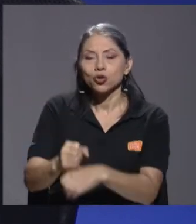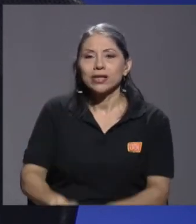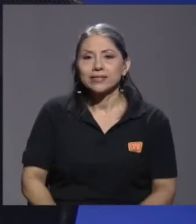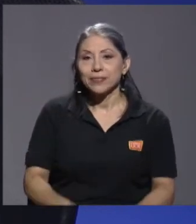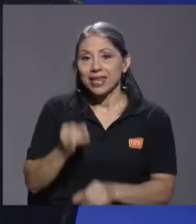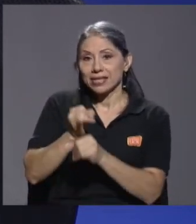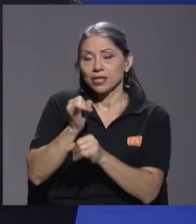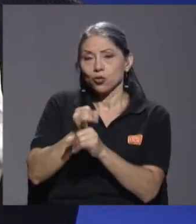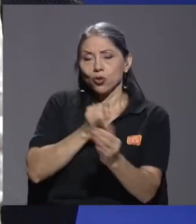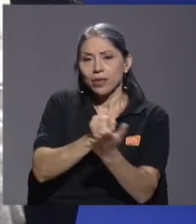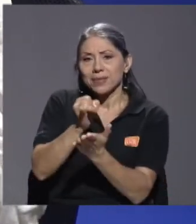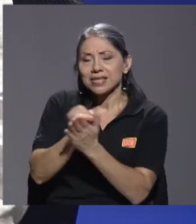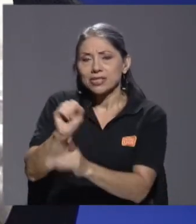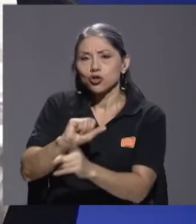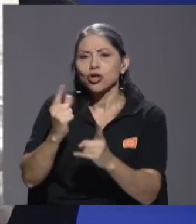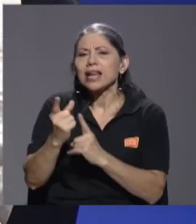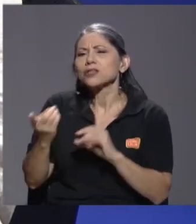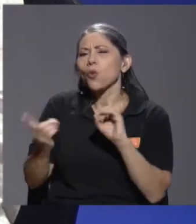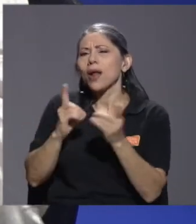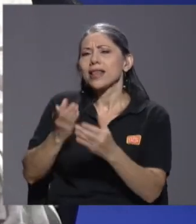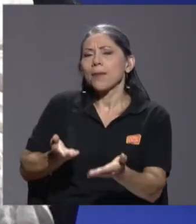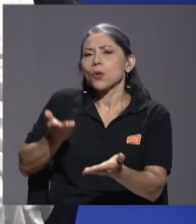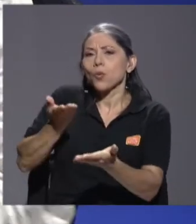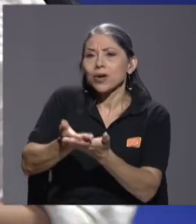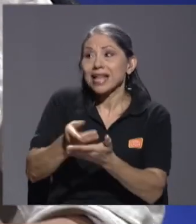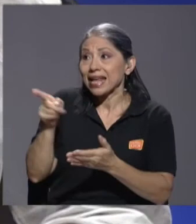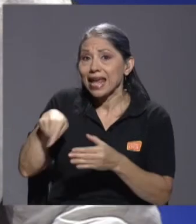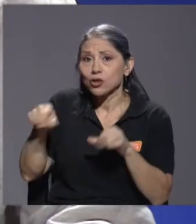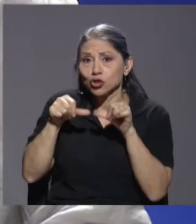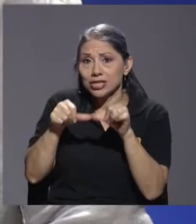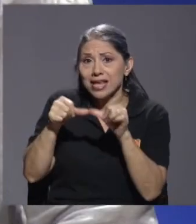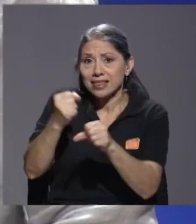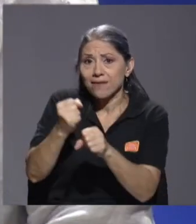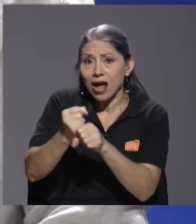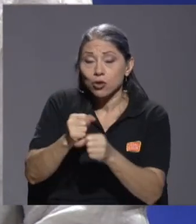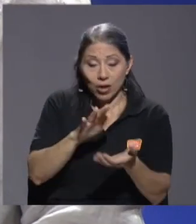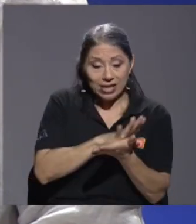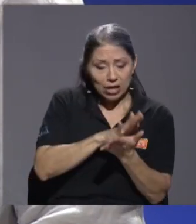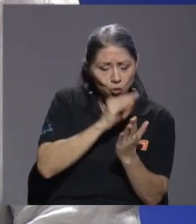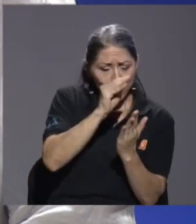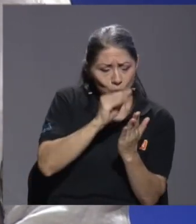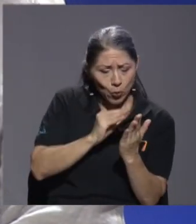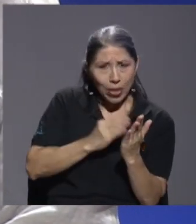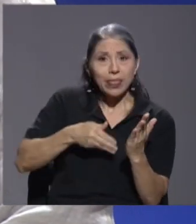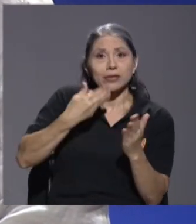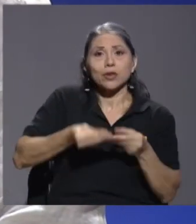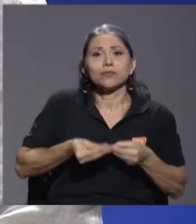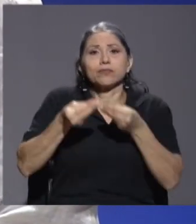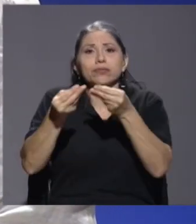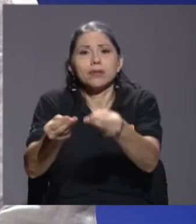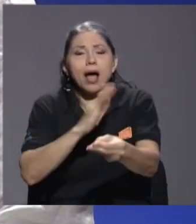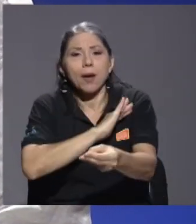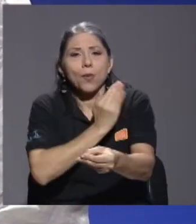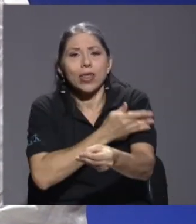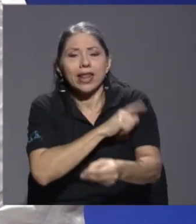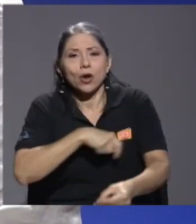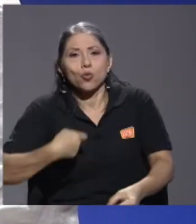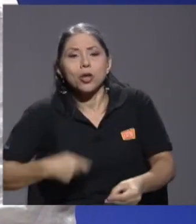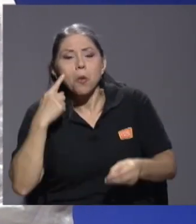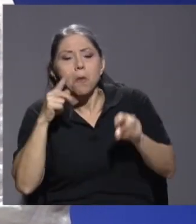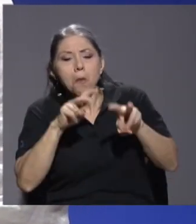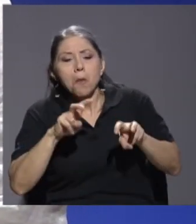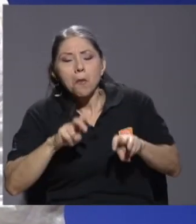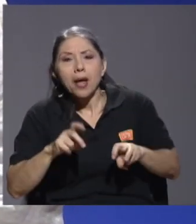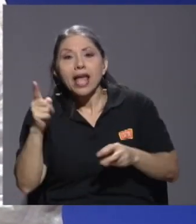desde el Instituto de Investigaciones Sociales que sigue trabajando en esto, este documento igual se va a trasladar al Poder Ejecutivo para su valoración. Es una propuesta